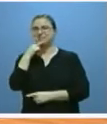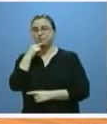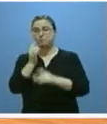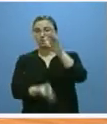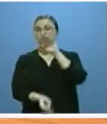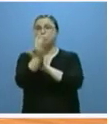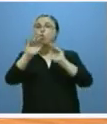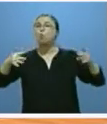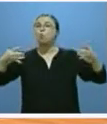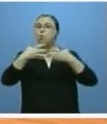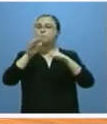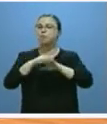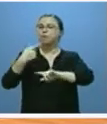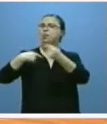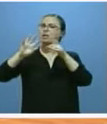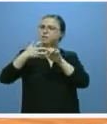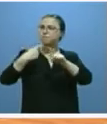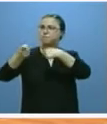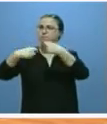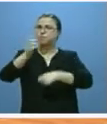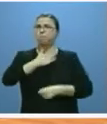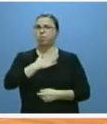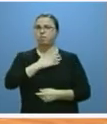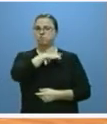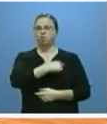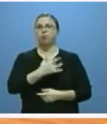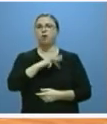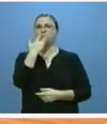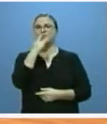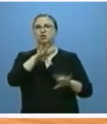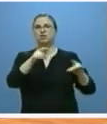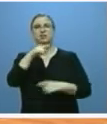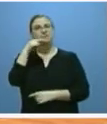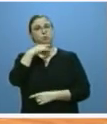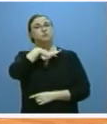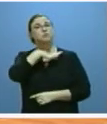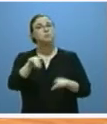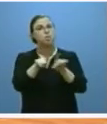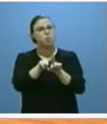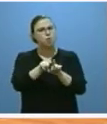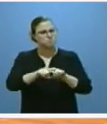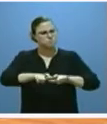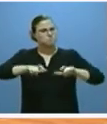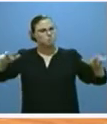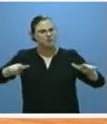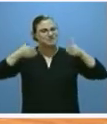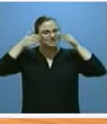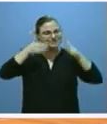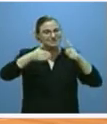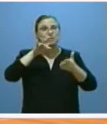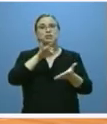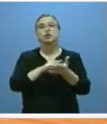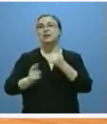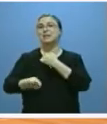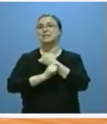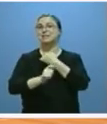comercialización de los productos acogidos a nuestra marca de calidad que además está avanzando en su especialización a partir de